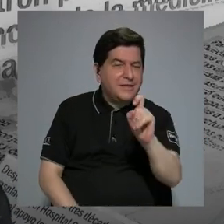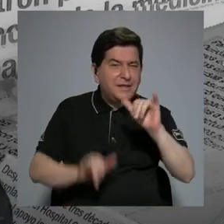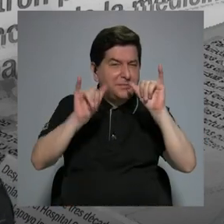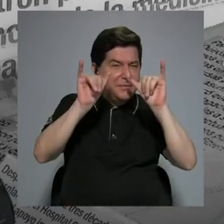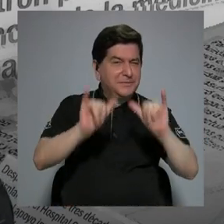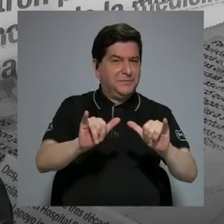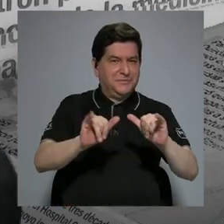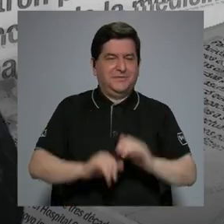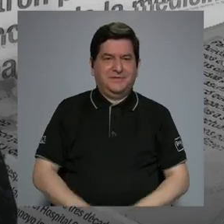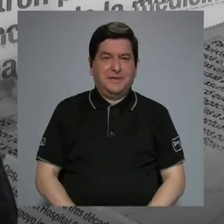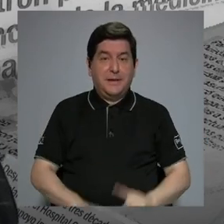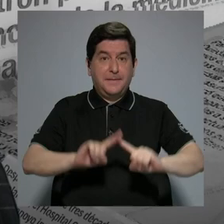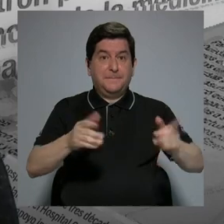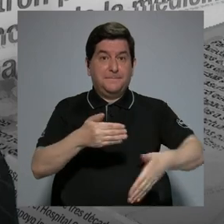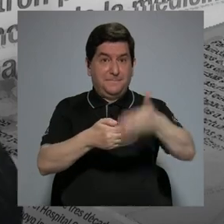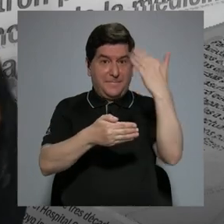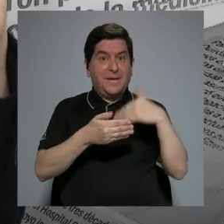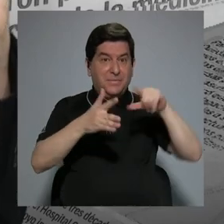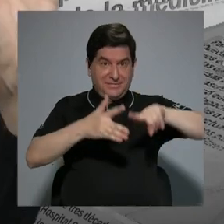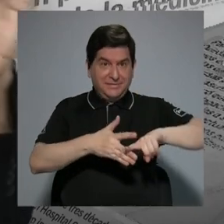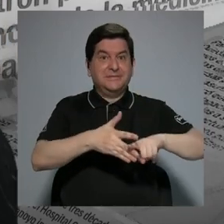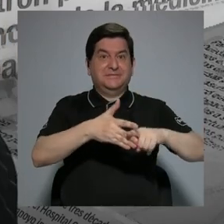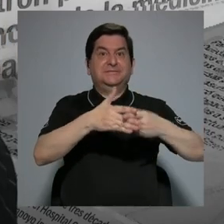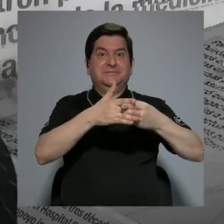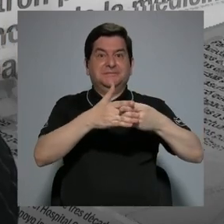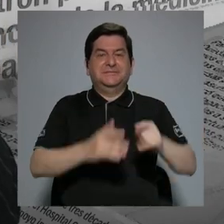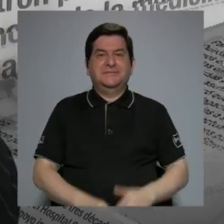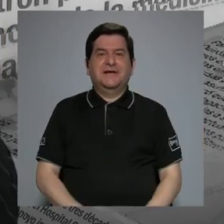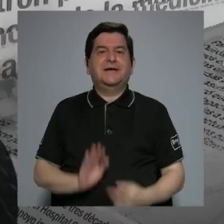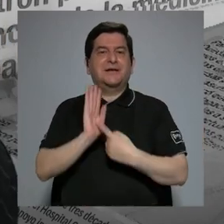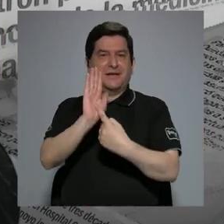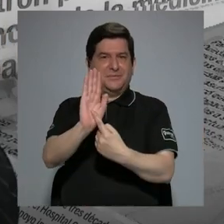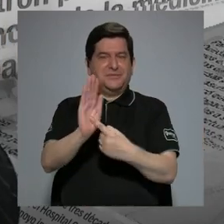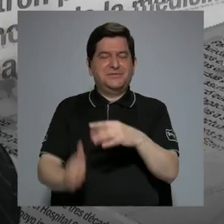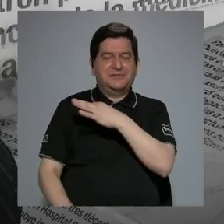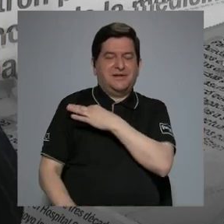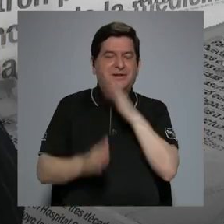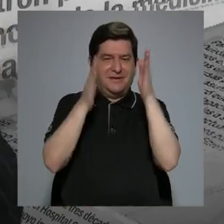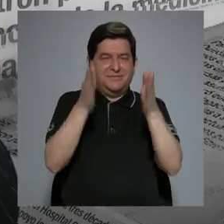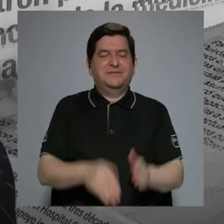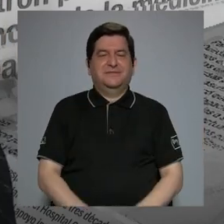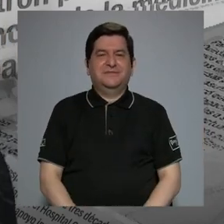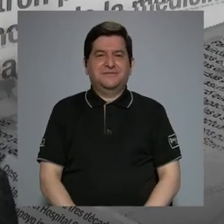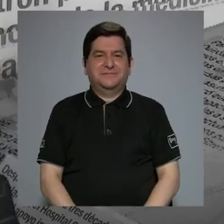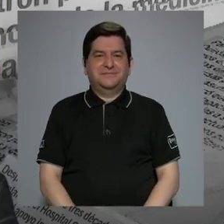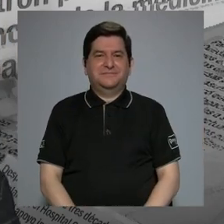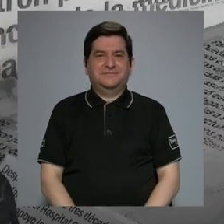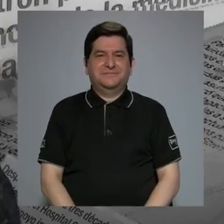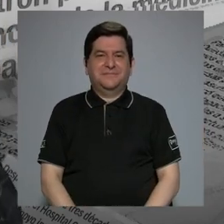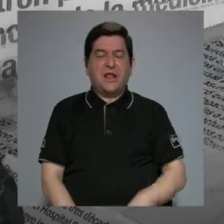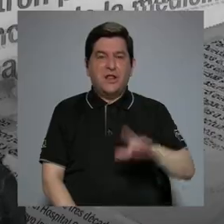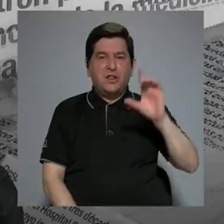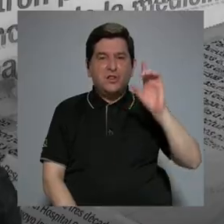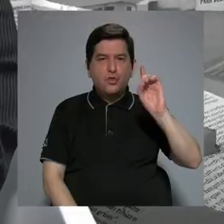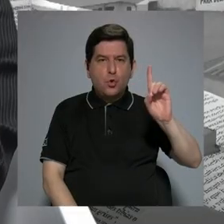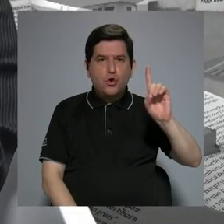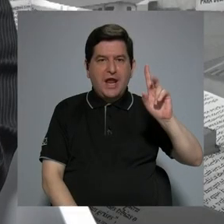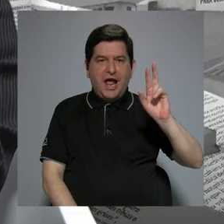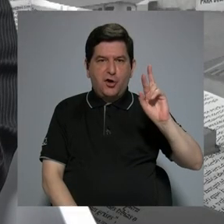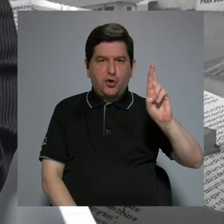para que... Pero antes empecemos a presentar nuestros invitados. Tenemos a Dunia